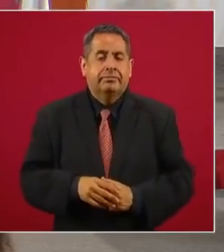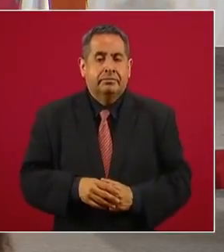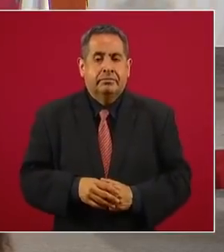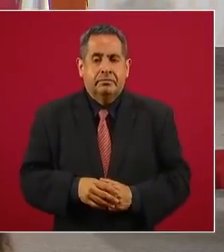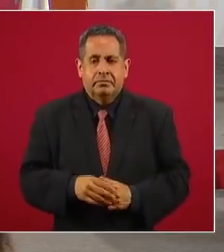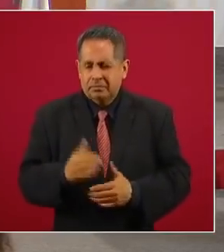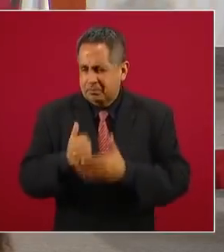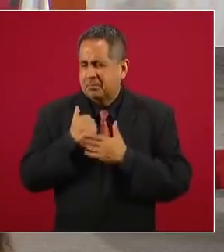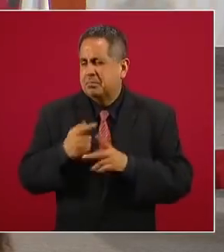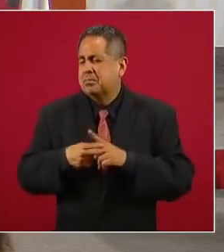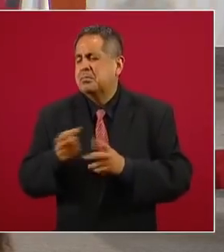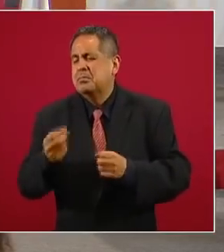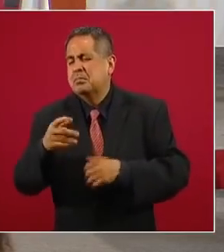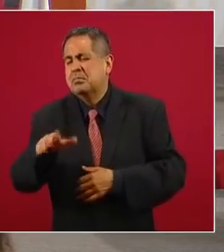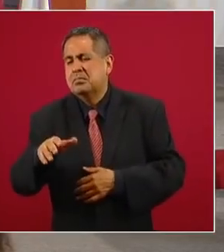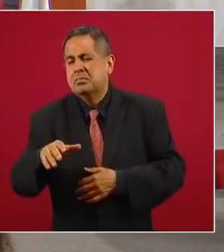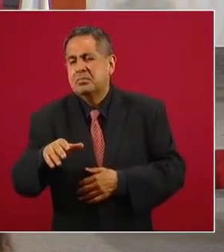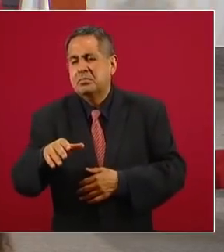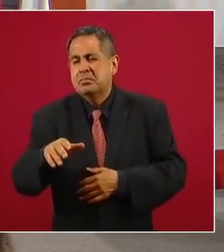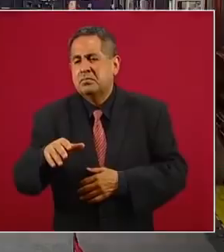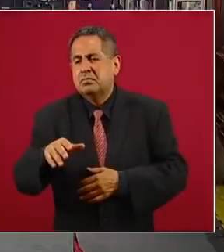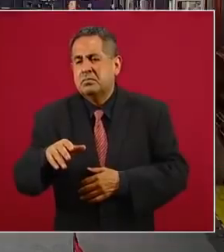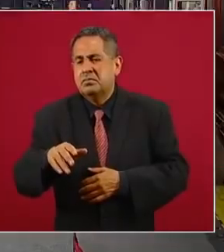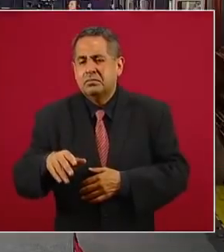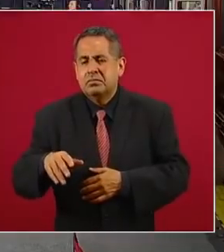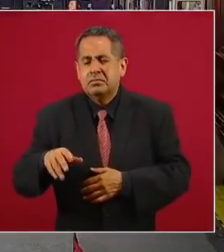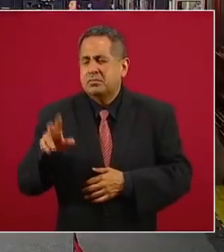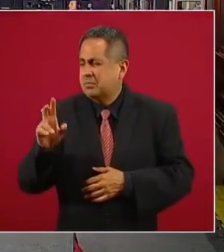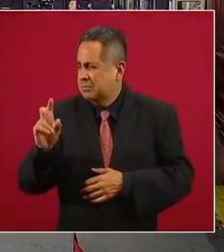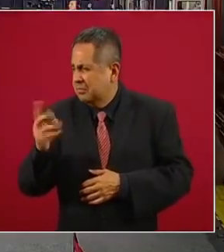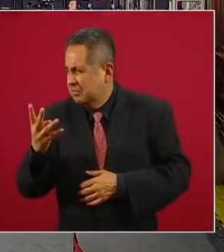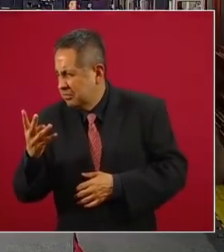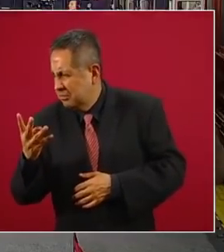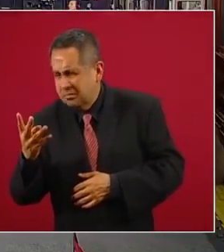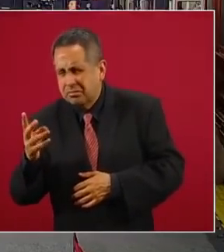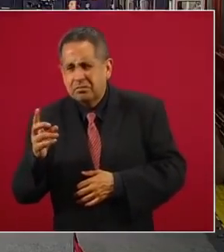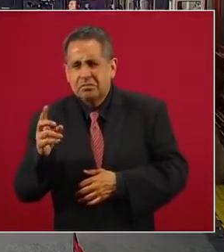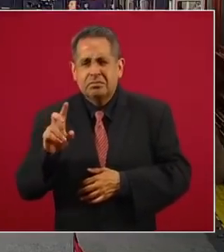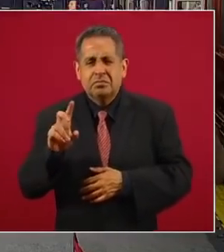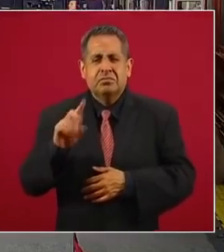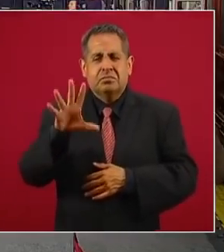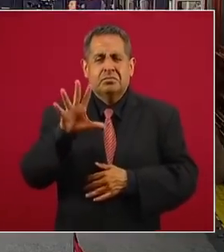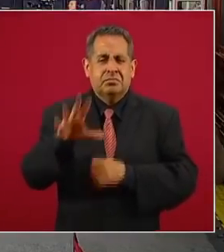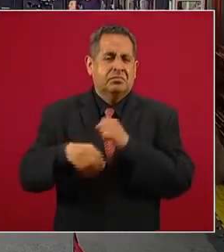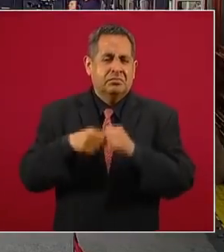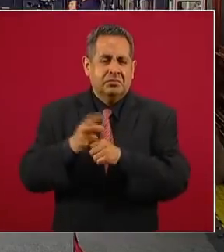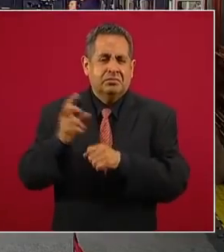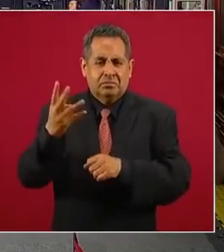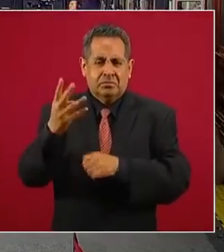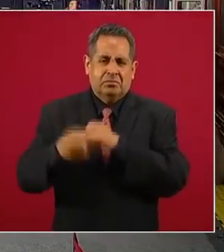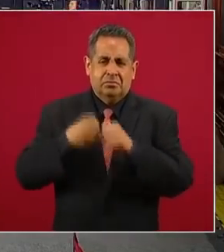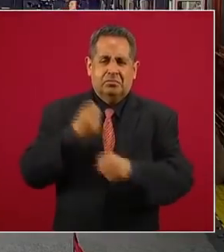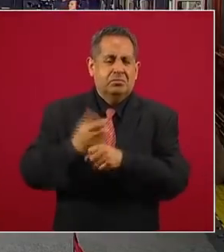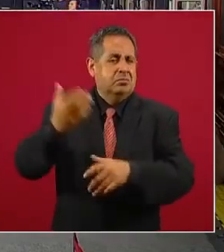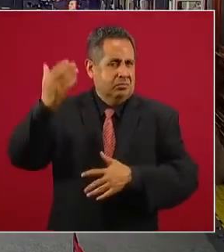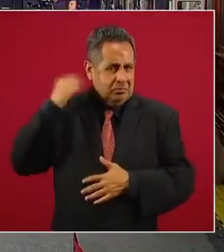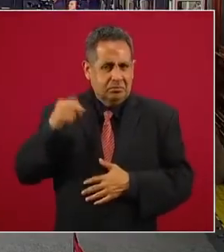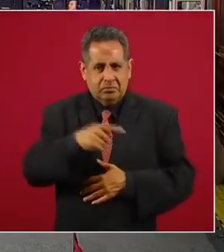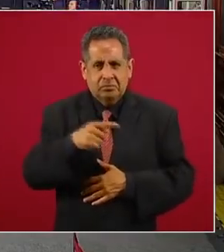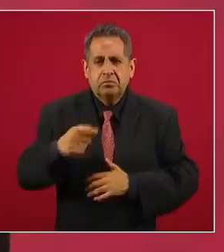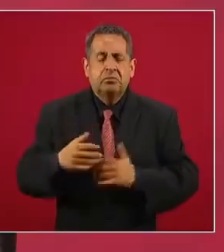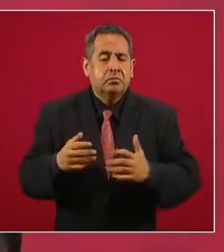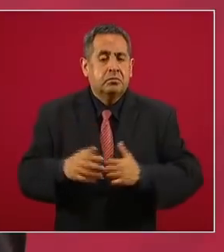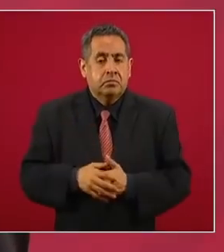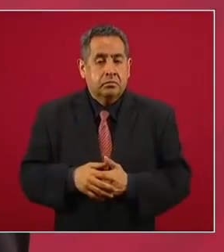Ayúdenme. 35 años. ¿34 años? ¿35? ¿34? Entonces, el que